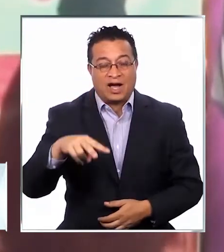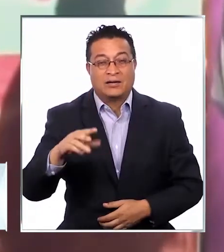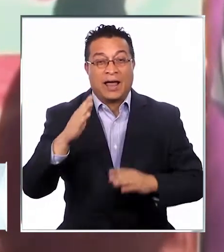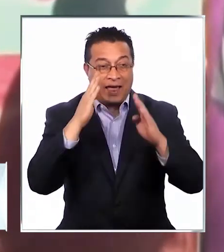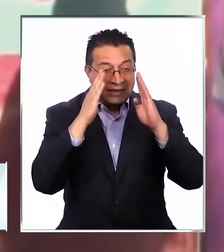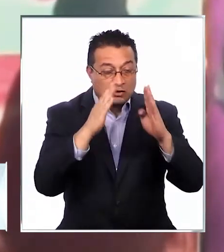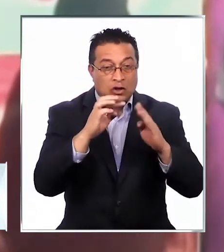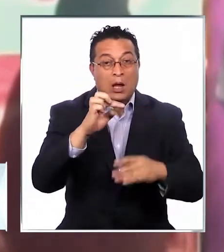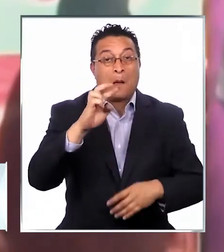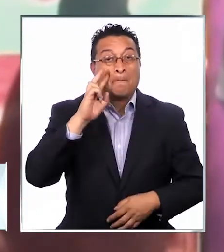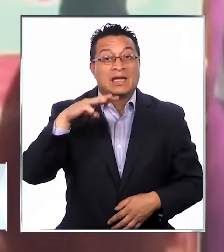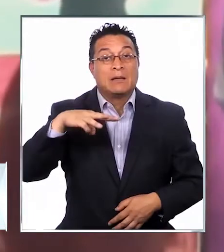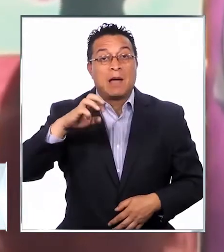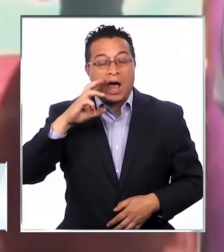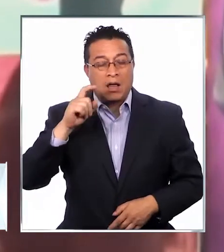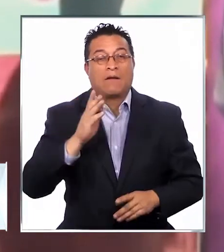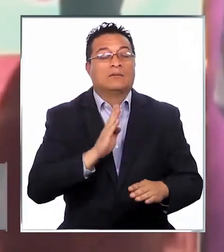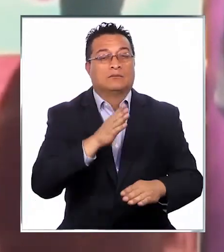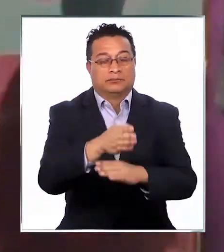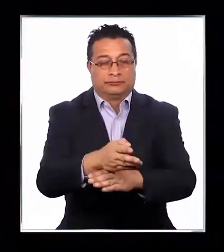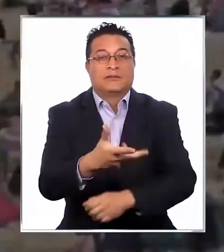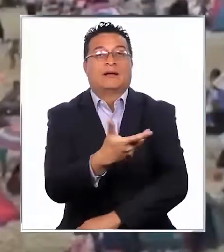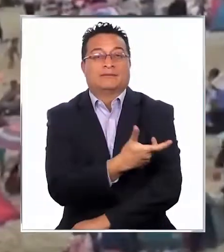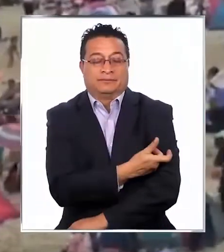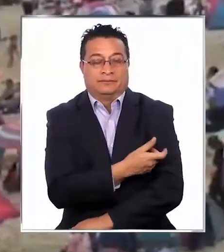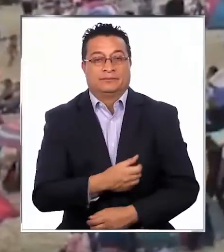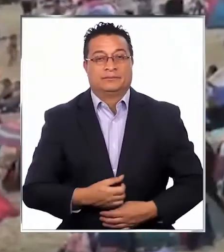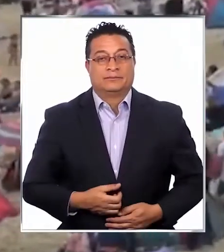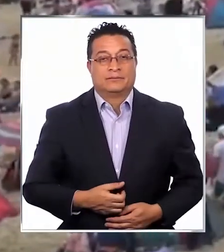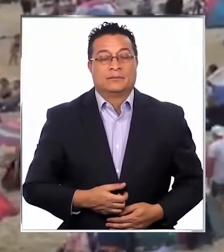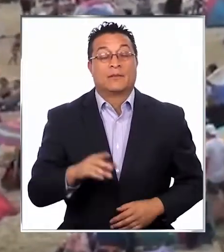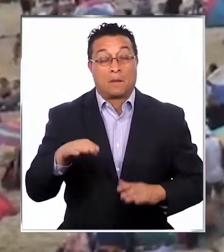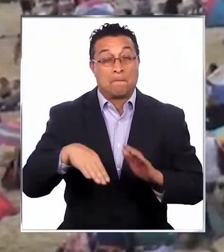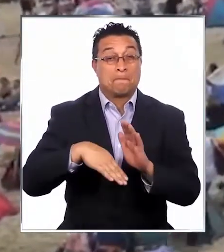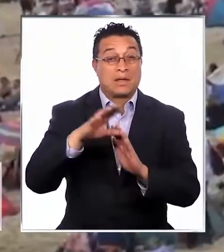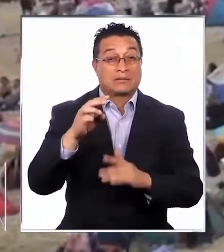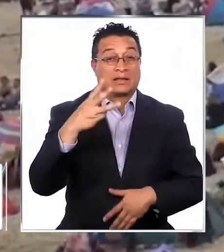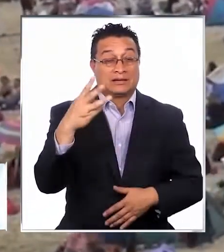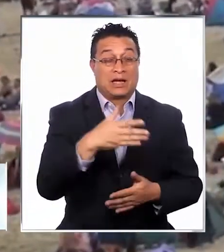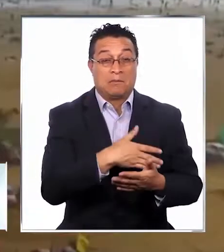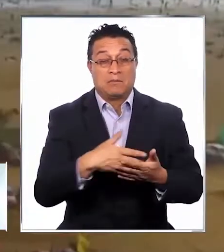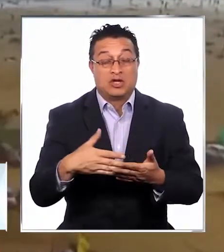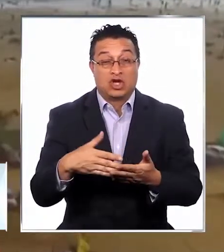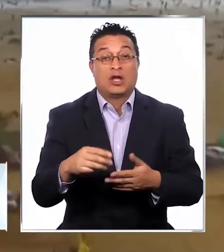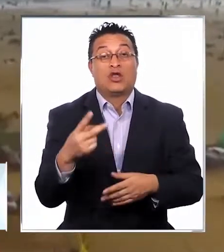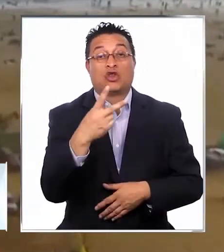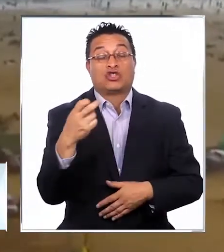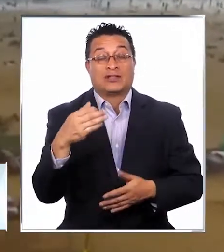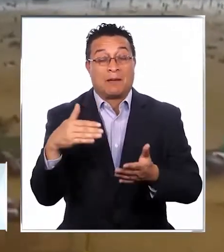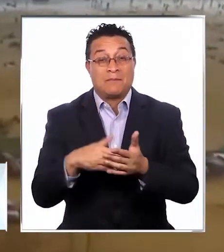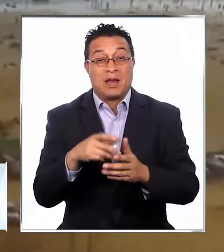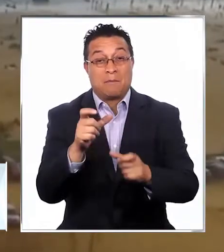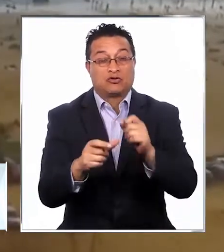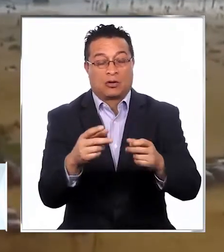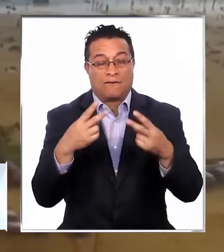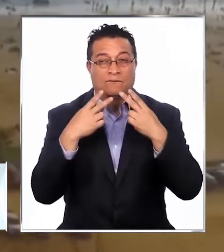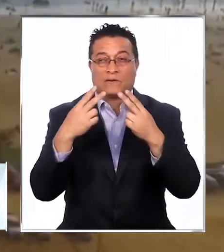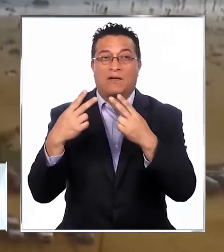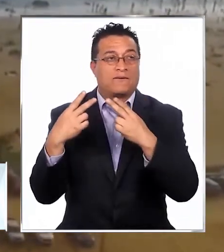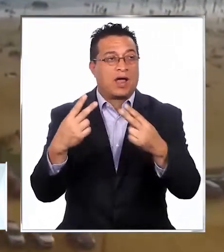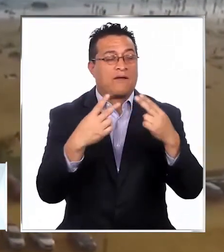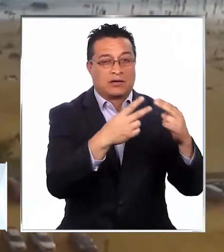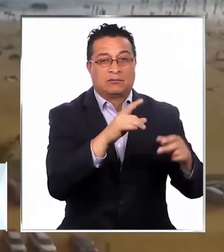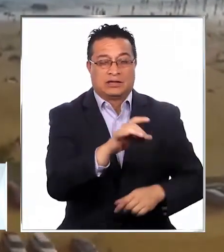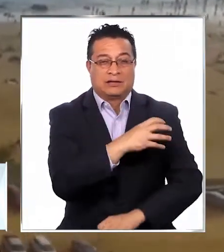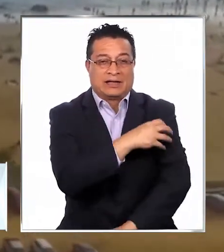con la atención primaria, para que los vayamos a vacunar. A estas alturas más de 3.200.000 personas han viajado por